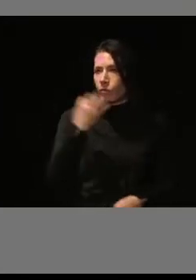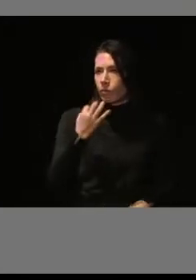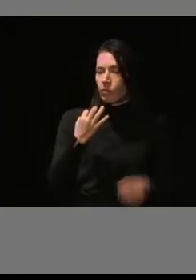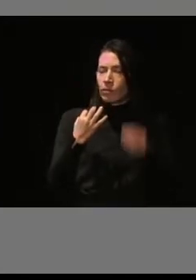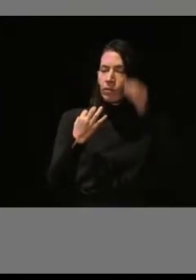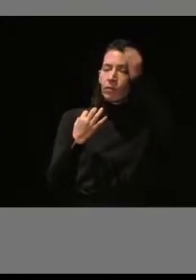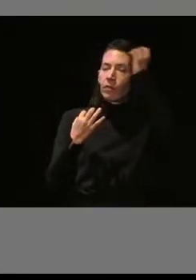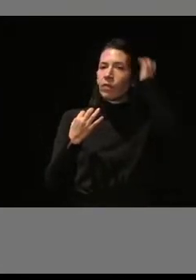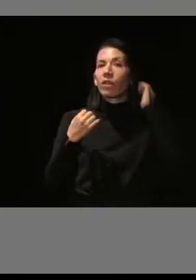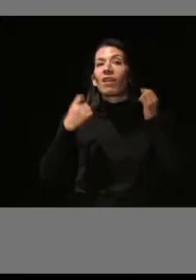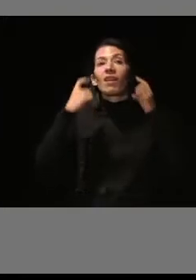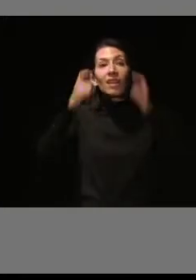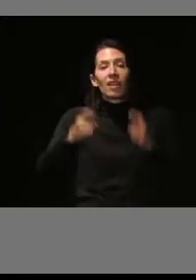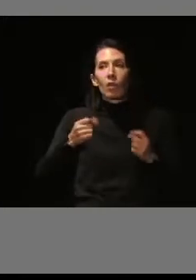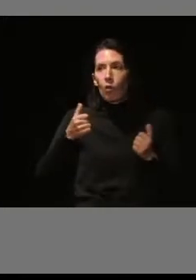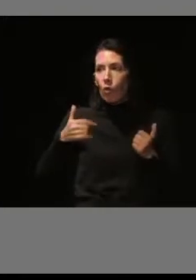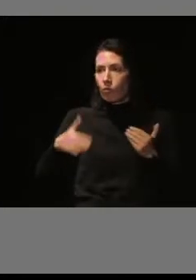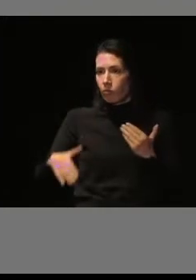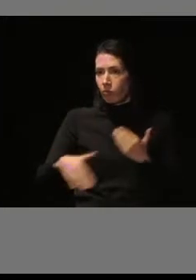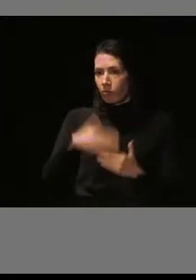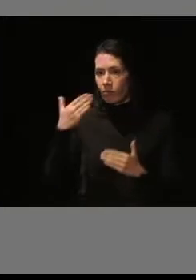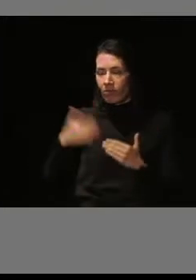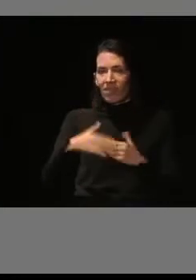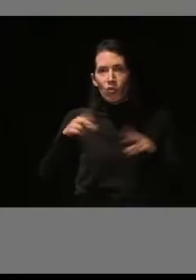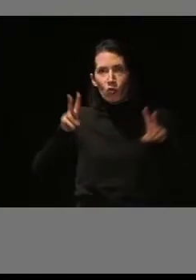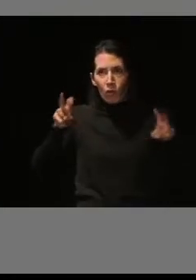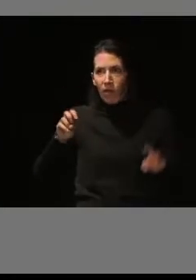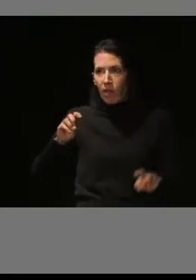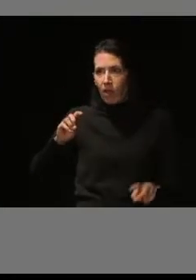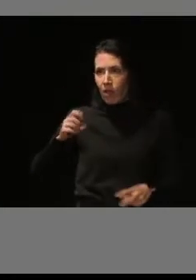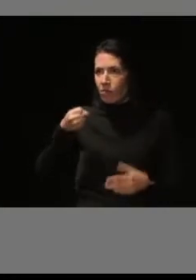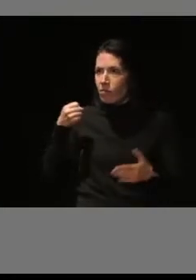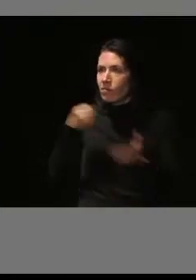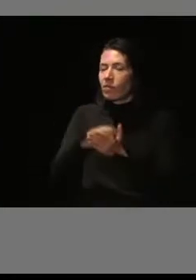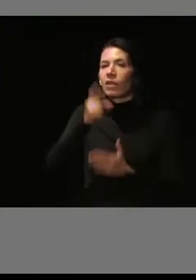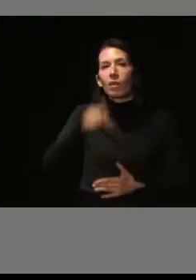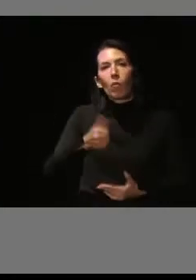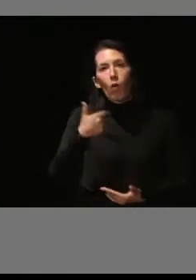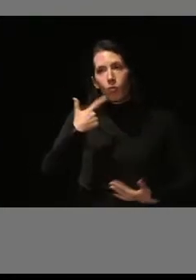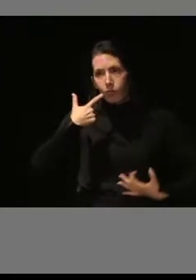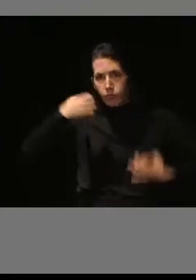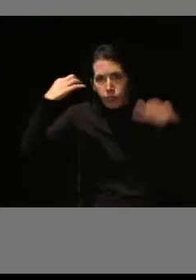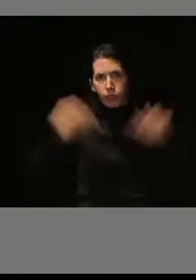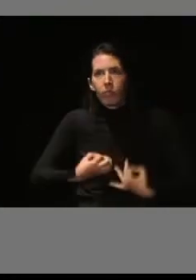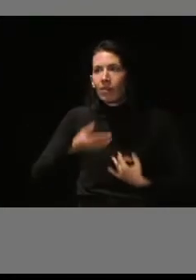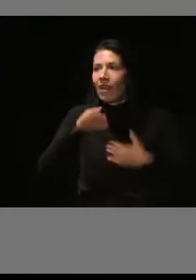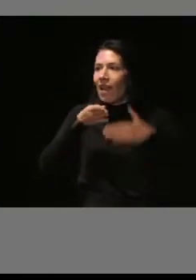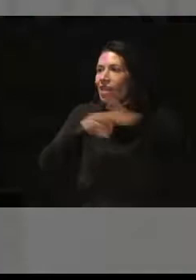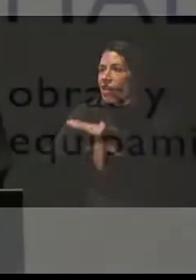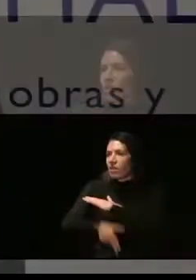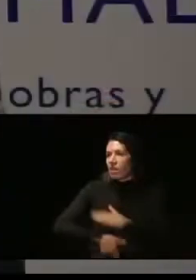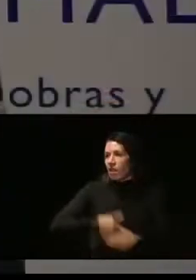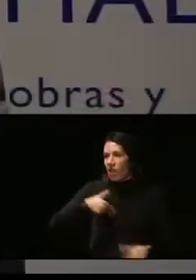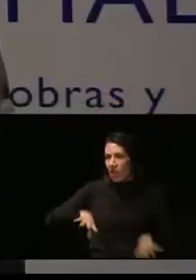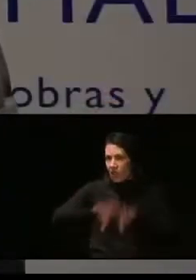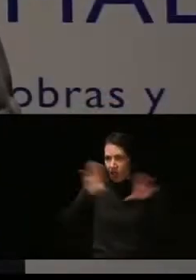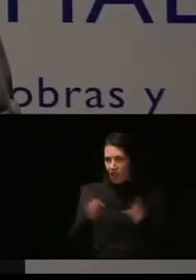intentando que sean lo más innovadoras posibles y también, pues, garantizando esa accesibilidad generalizada.